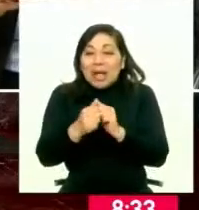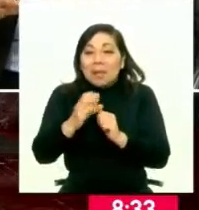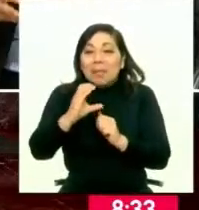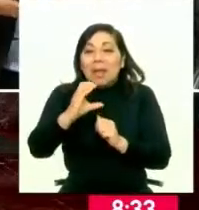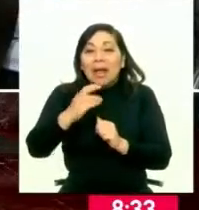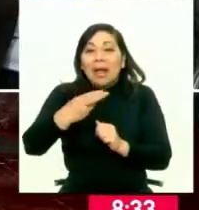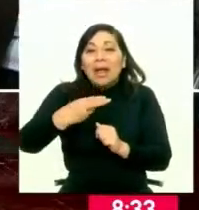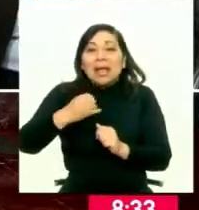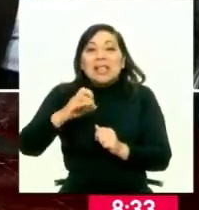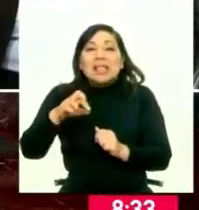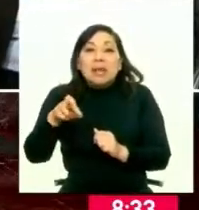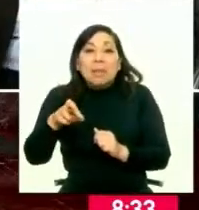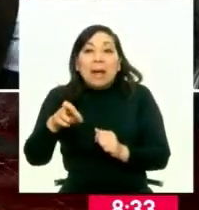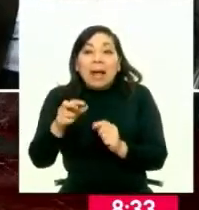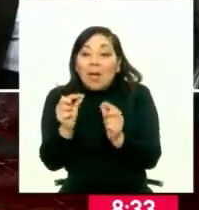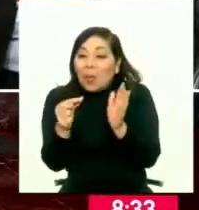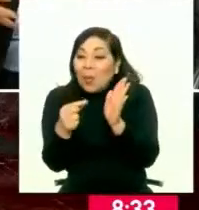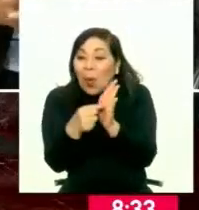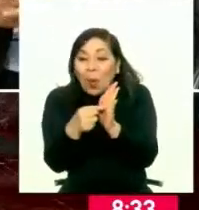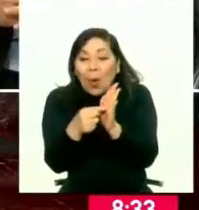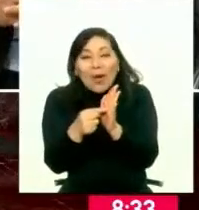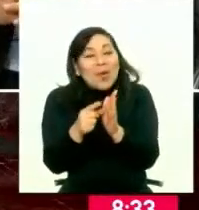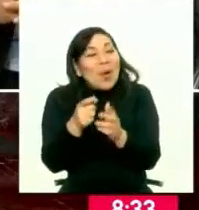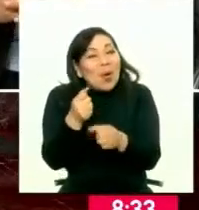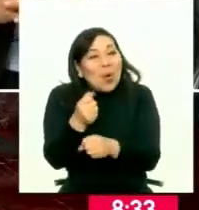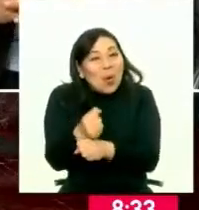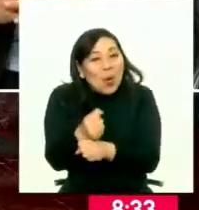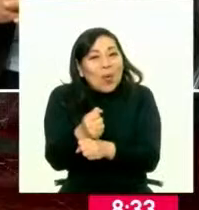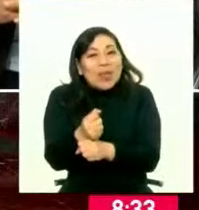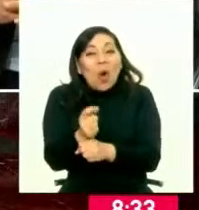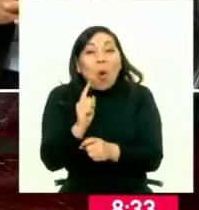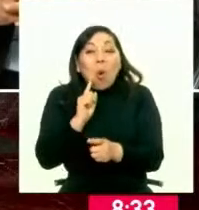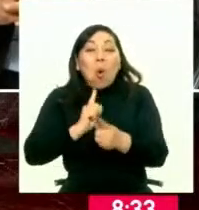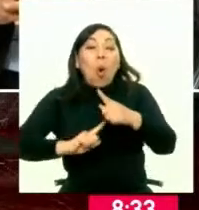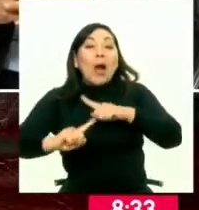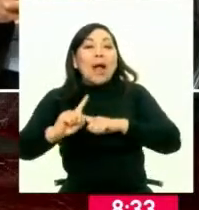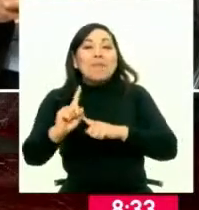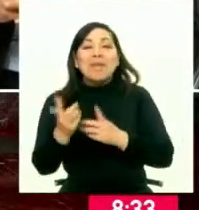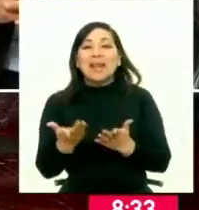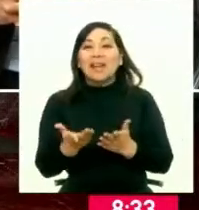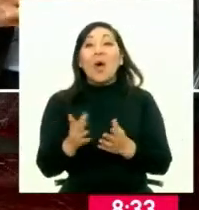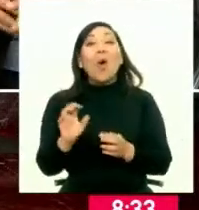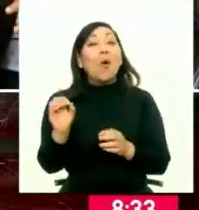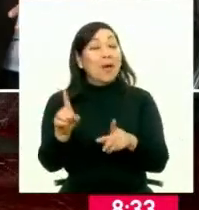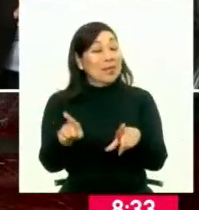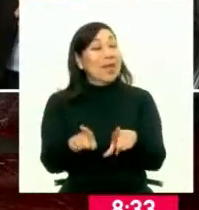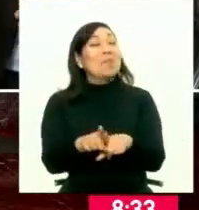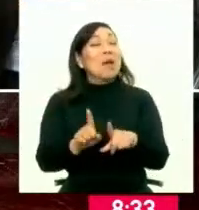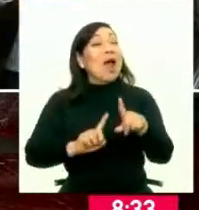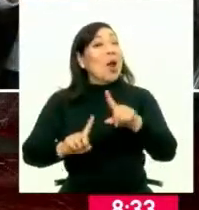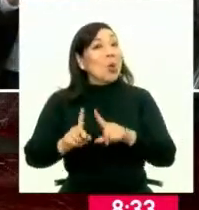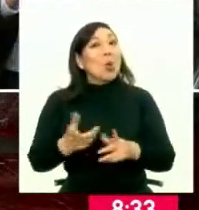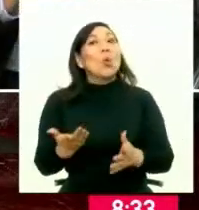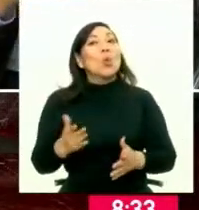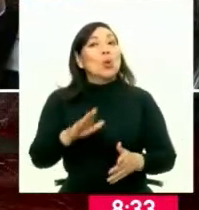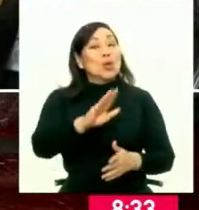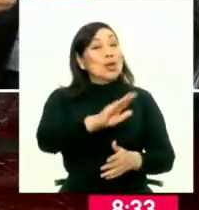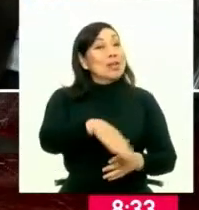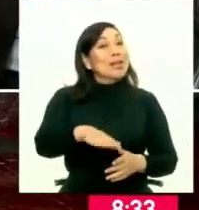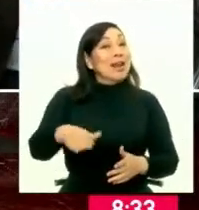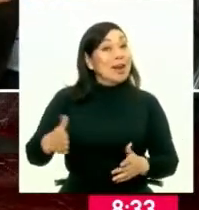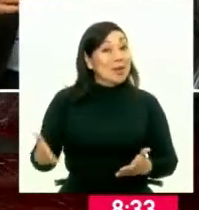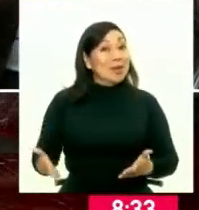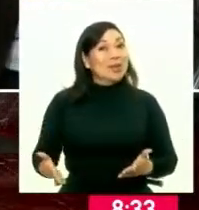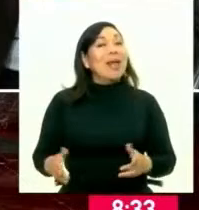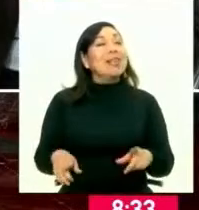Por lo tanto, trae mucha mayor seguridad para combatir lo que es la usurpación de identidad. ¿Y la trata de personas también? Sobre todo en los niños. Le